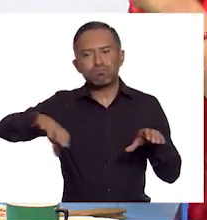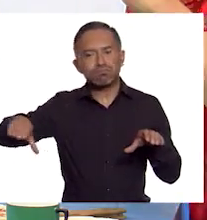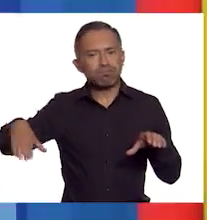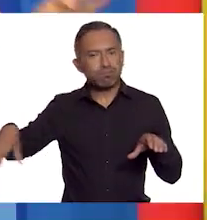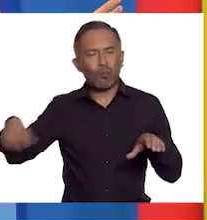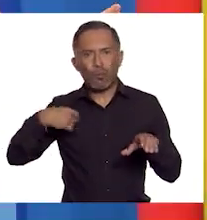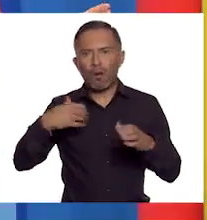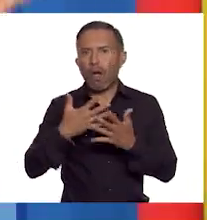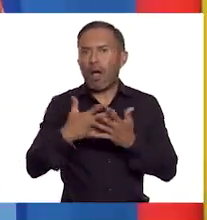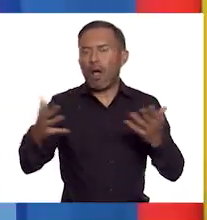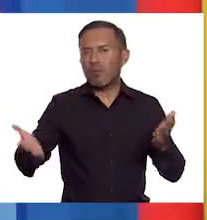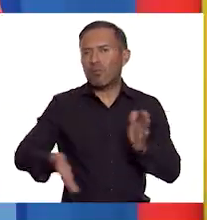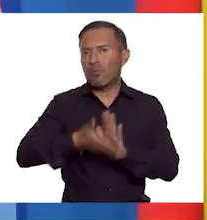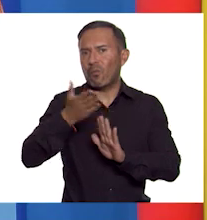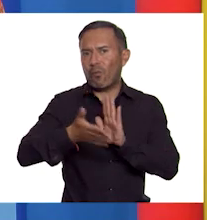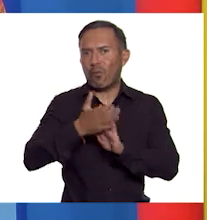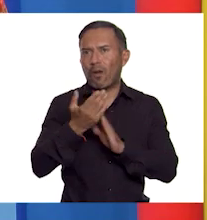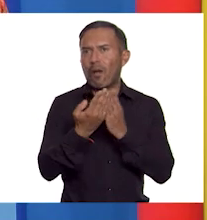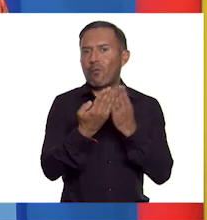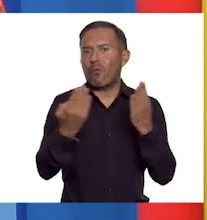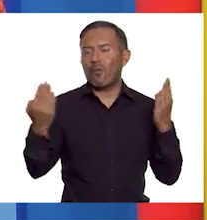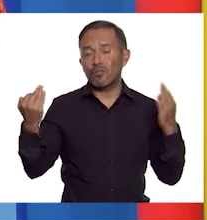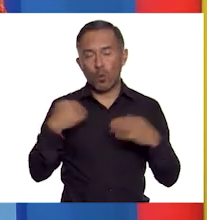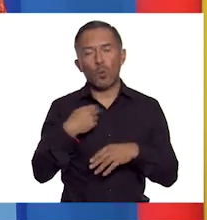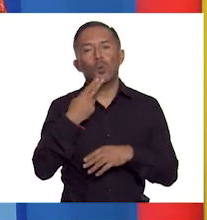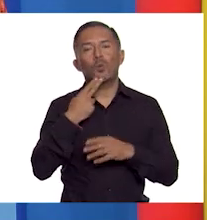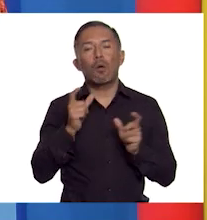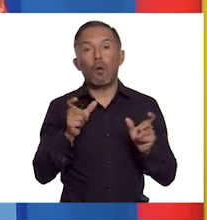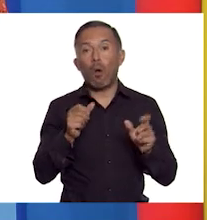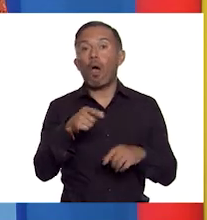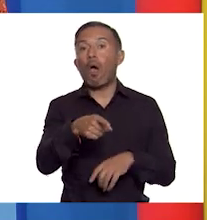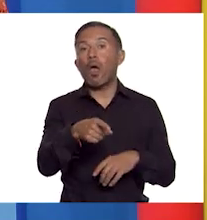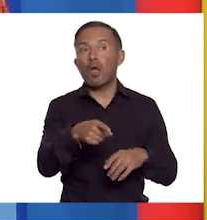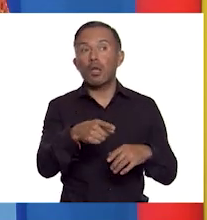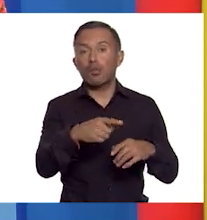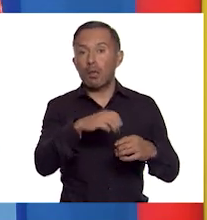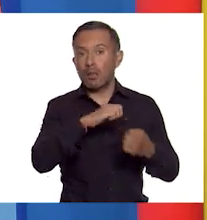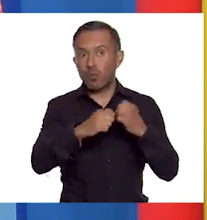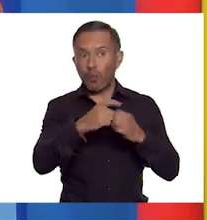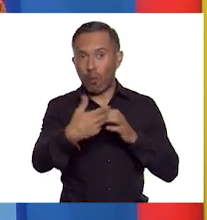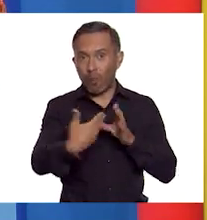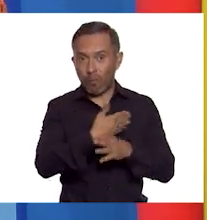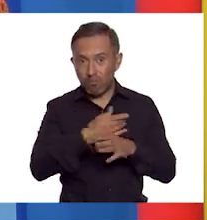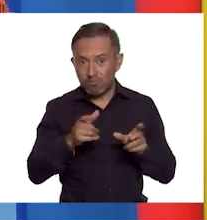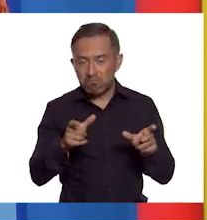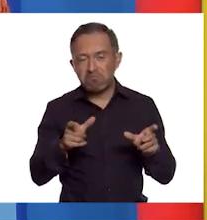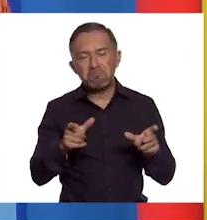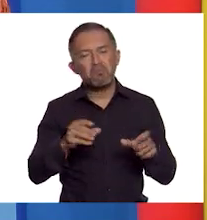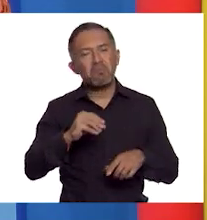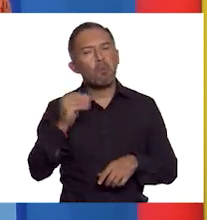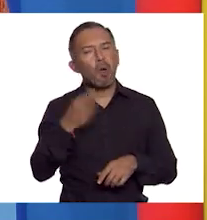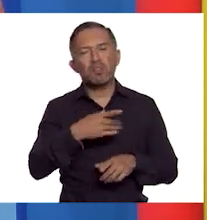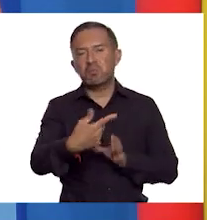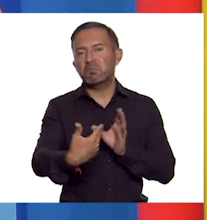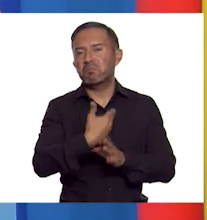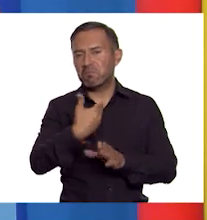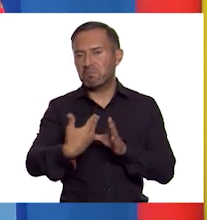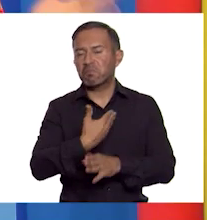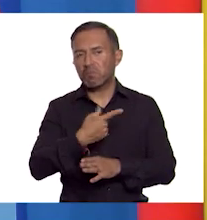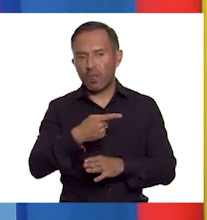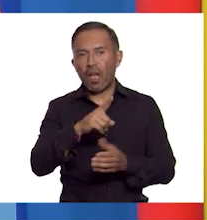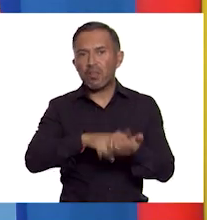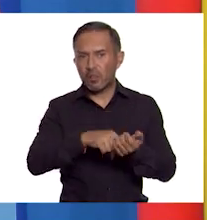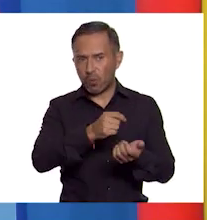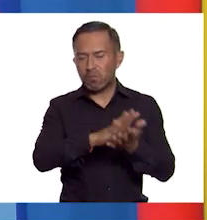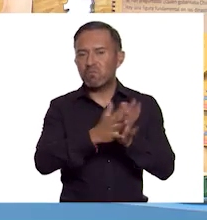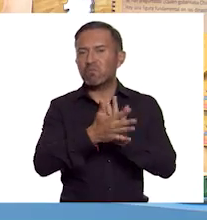por mucho tiempo, pero no logró retener las invasiones de esas tribus, las cuales se habían unificado e iniciado